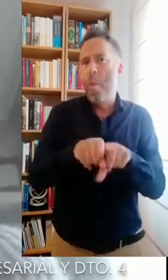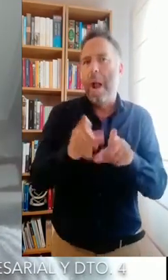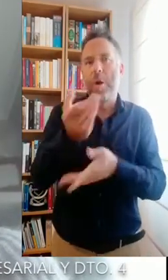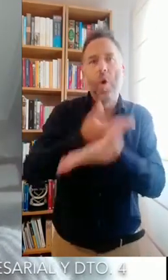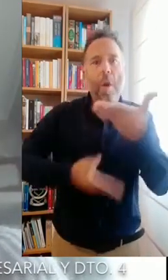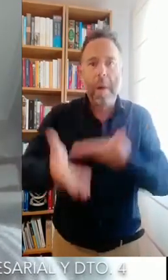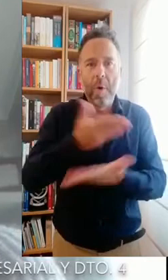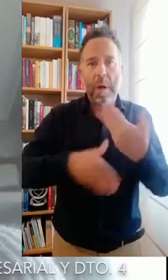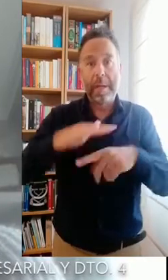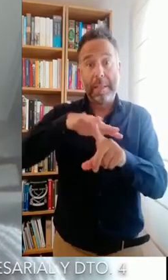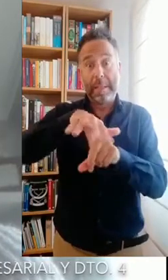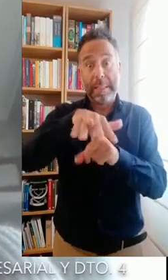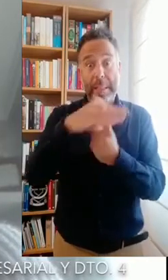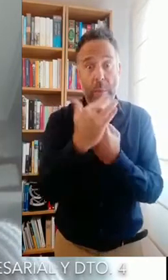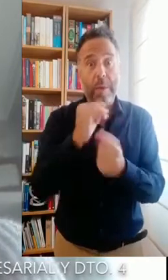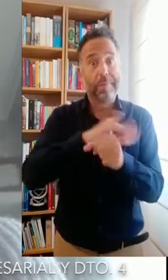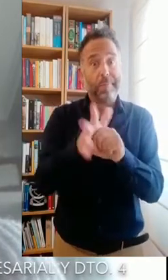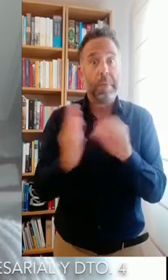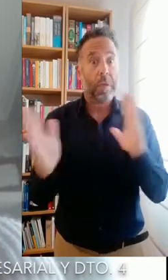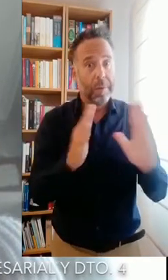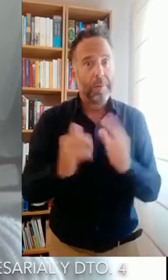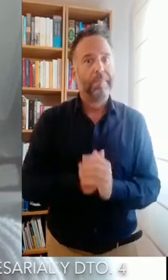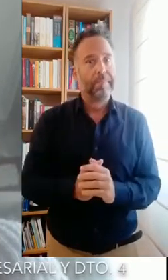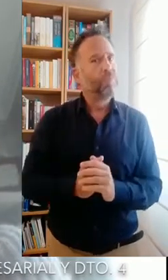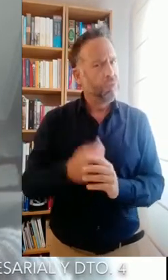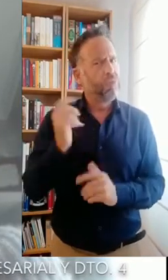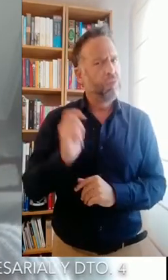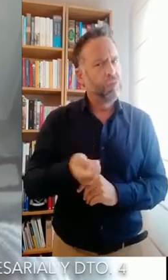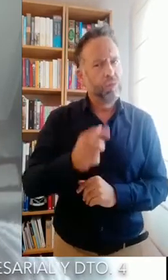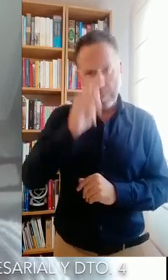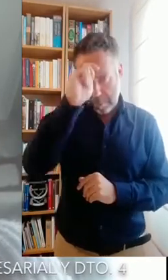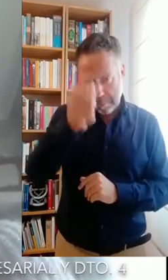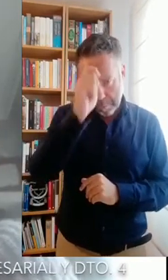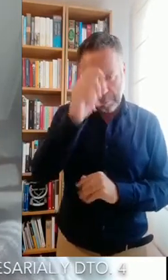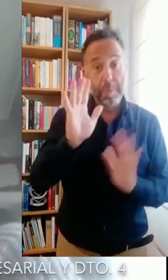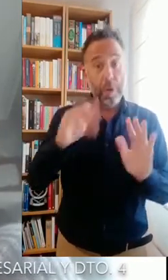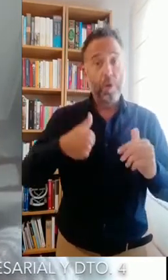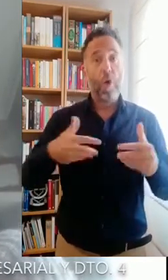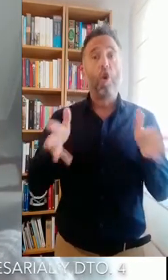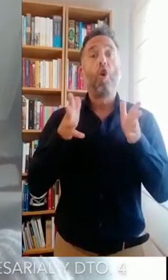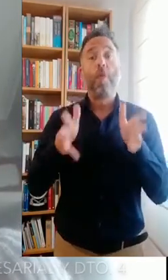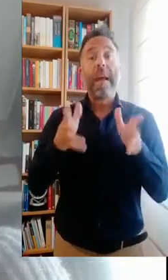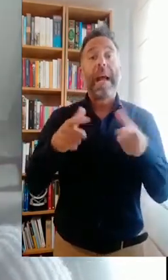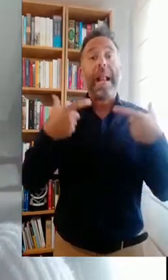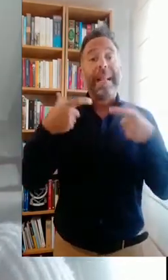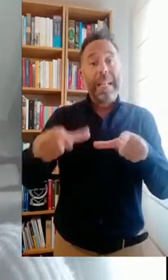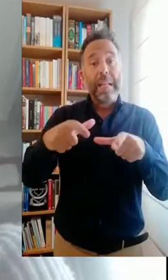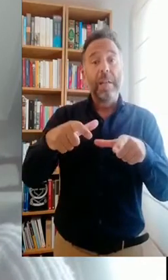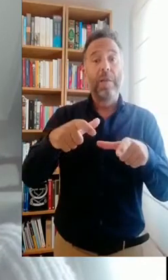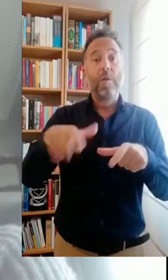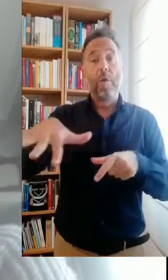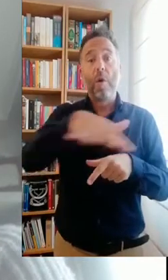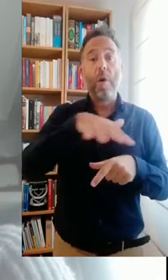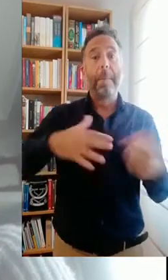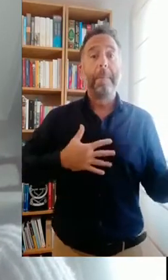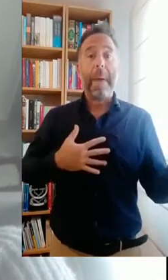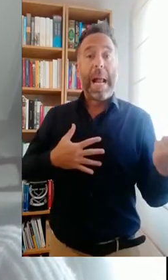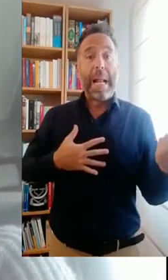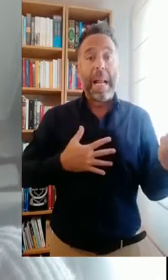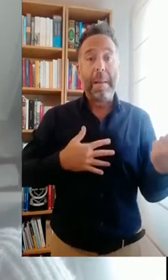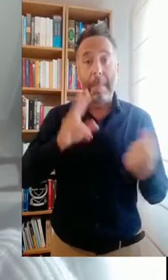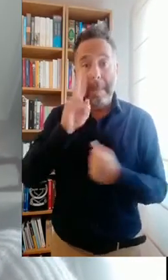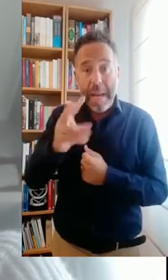colaborar en esta situación. Yo, como concejala del Distrito de Bailén Miraflores, me siento